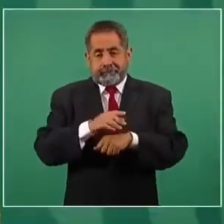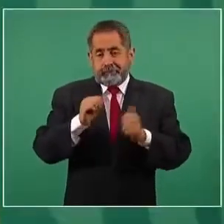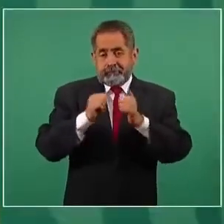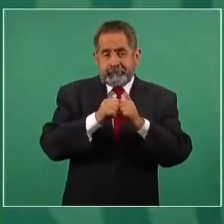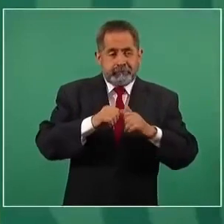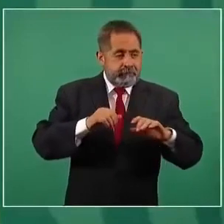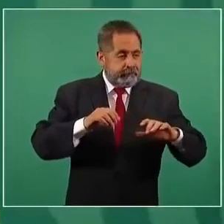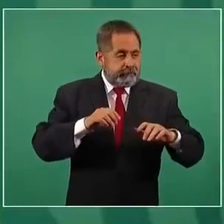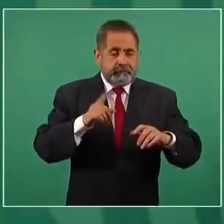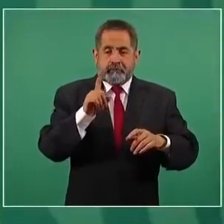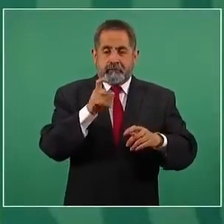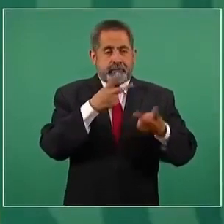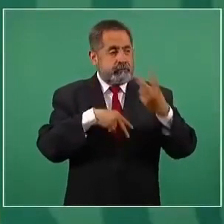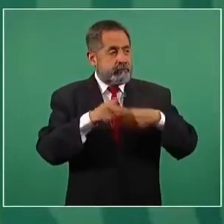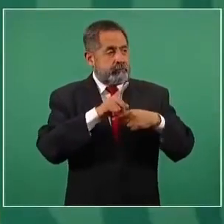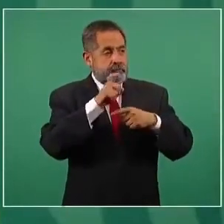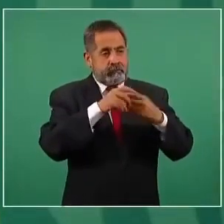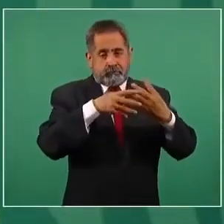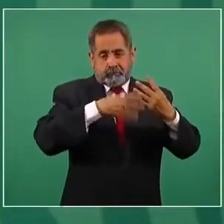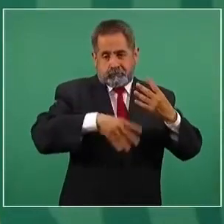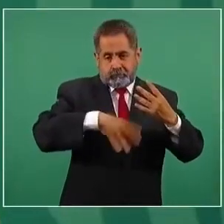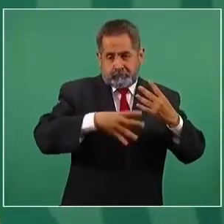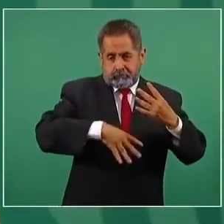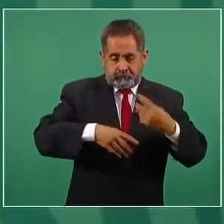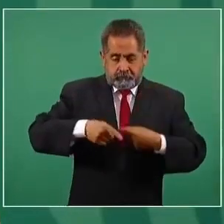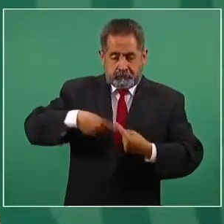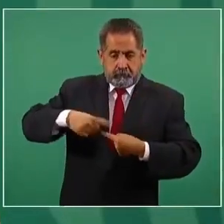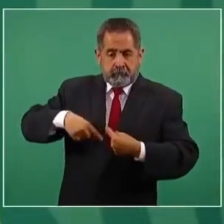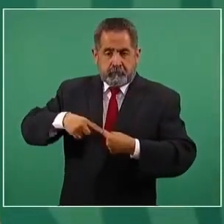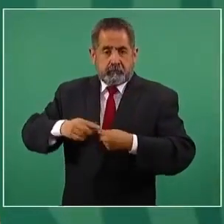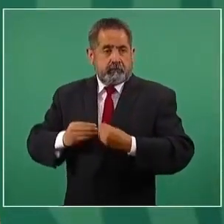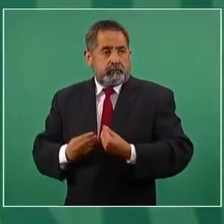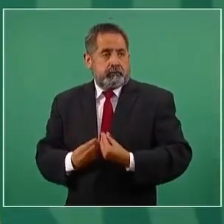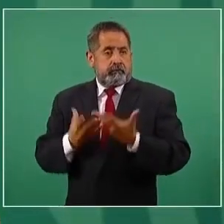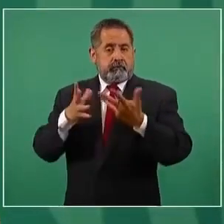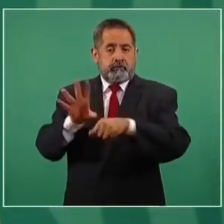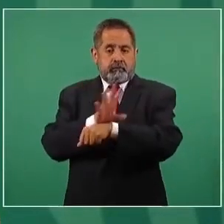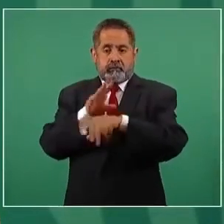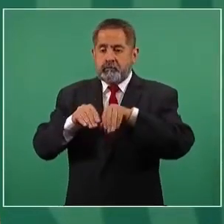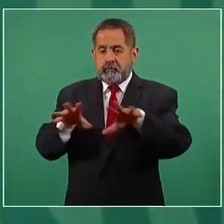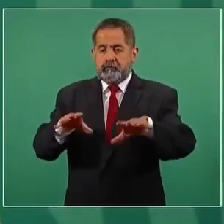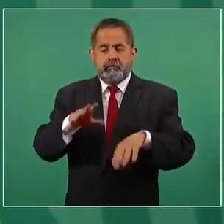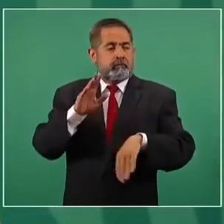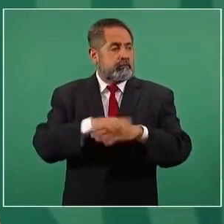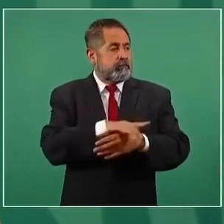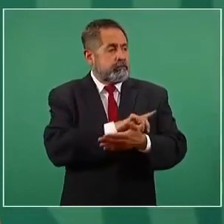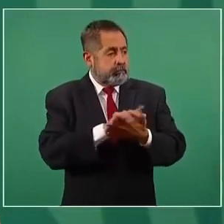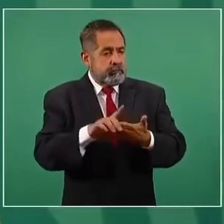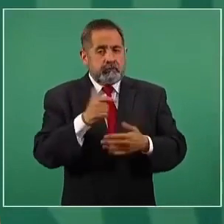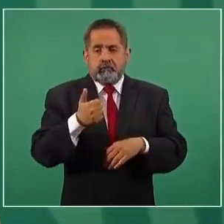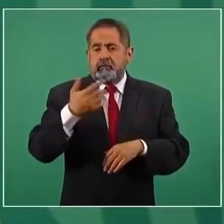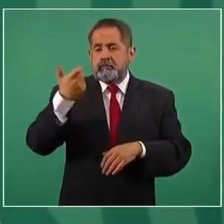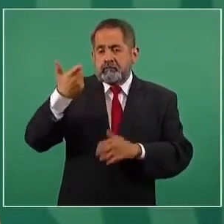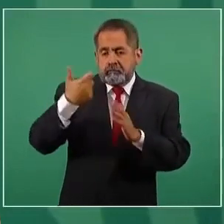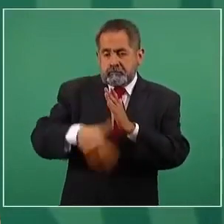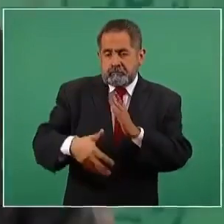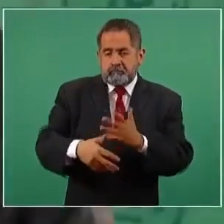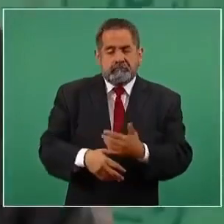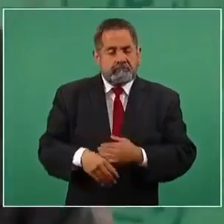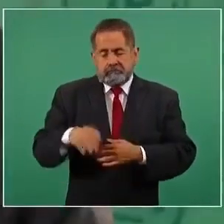se produce con agua es limpia y barata, es